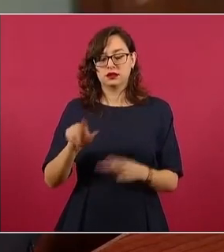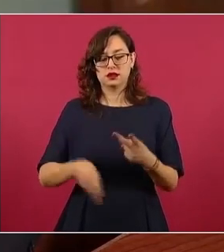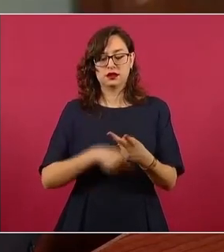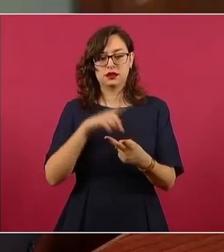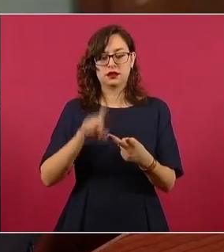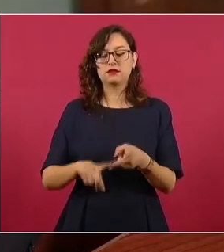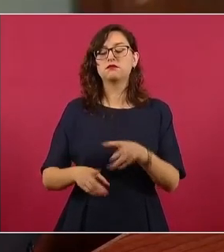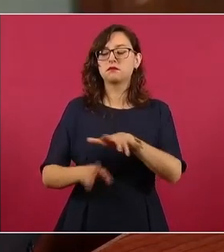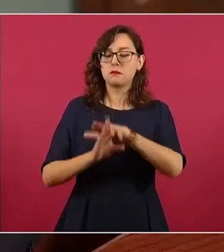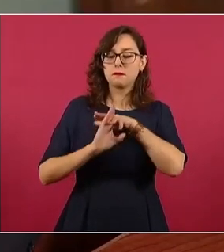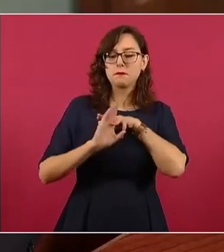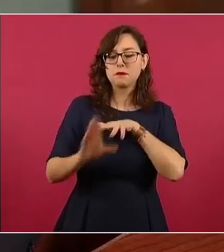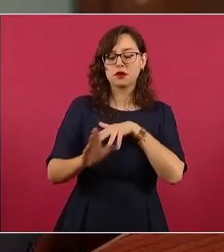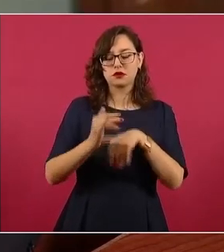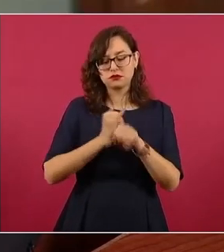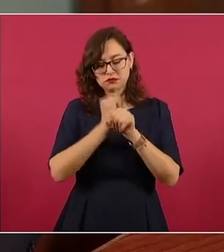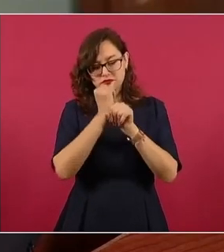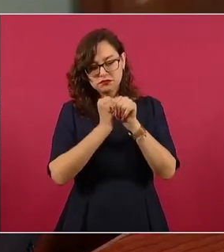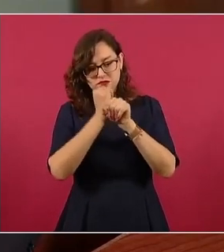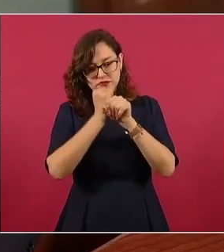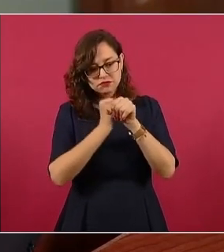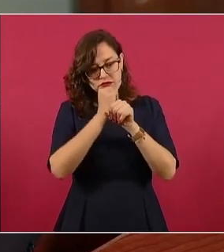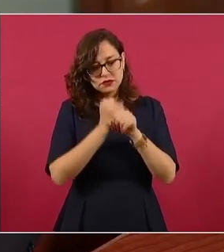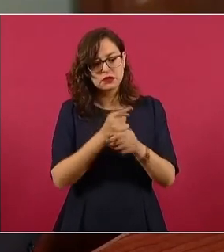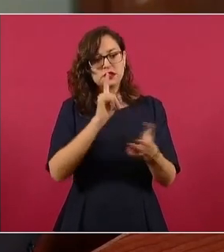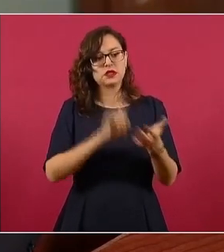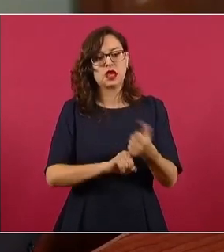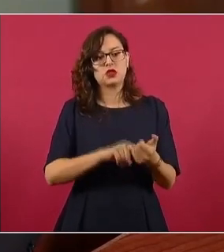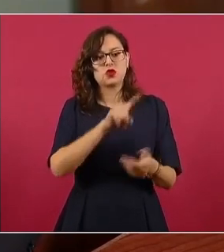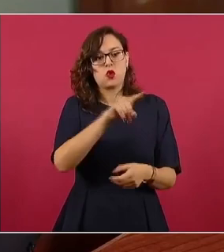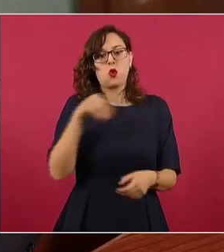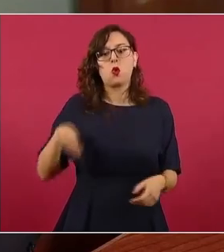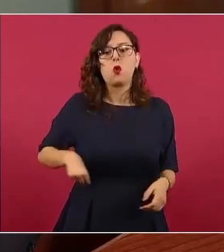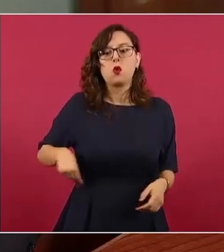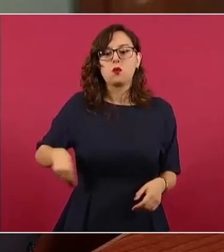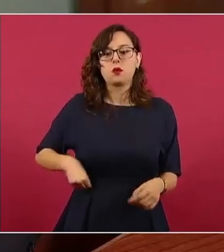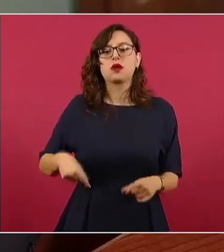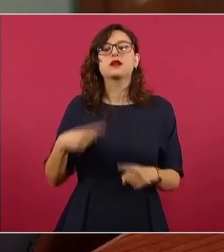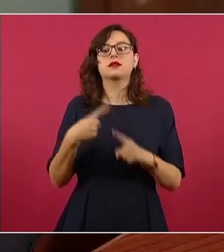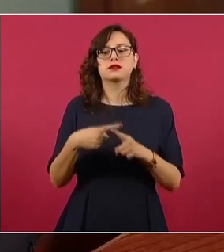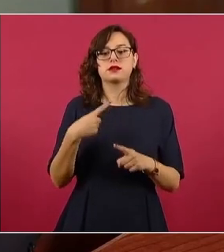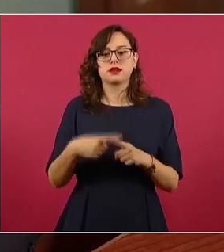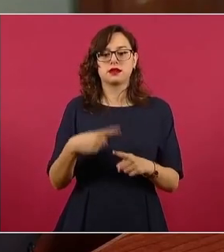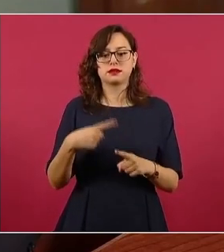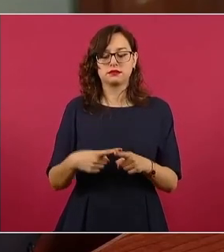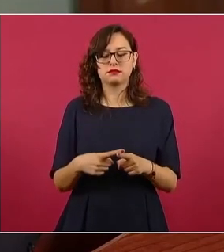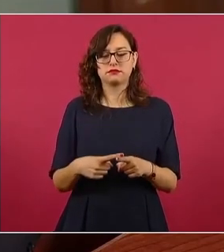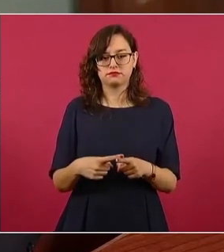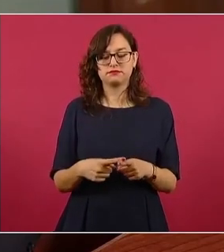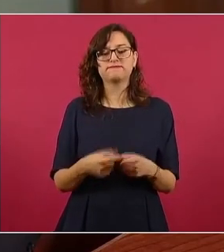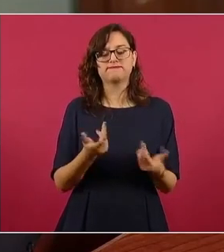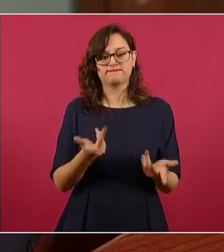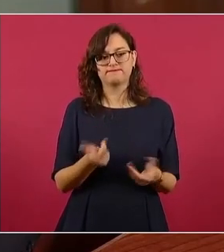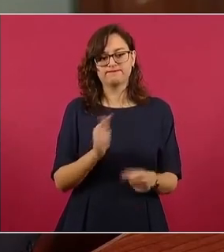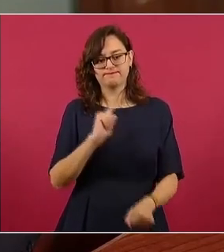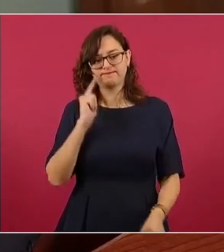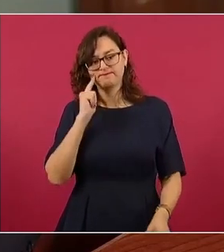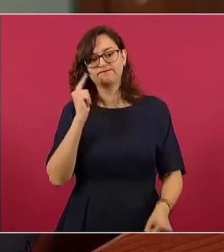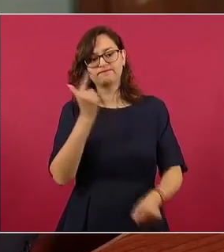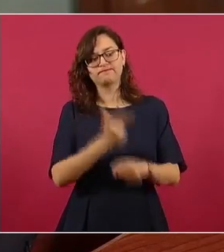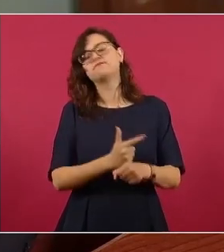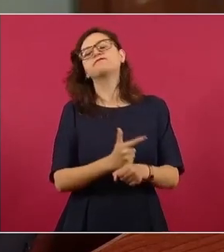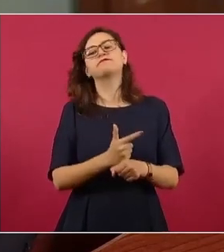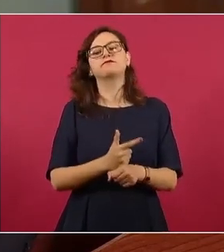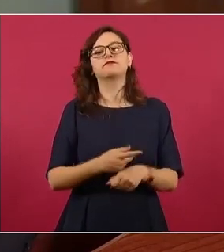coadyuvan en las investigaciones que llevan a cabo las autoridades federales de los Estados Unidos para identificar a la red de